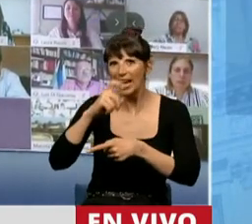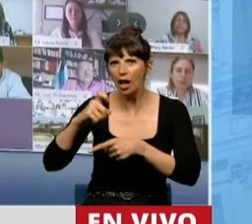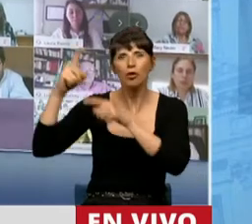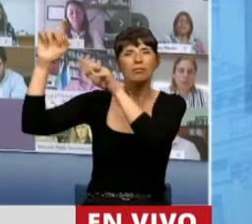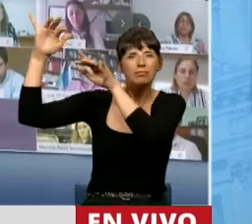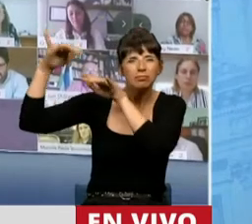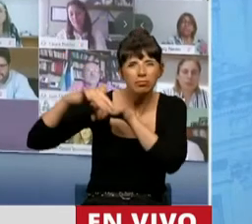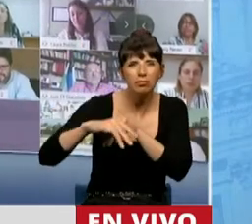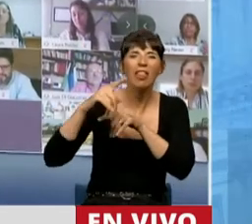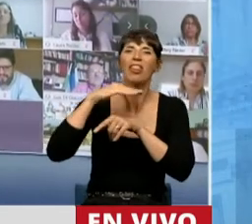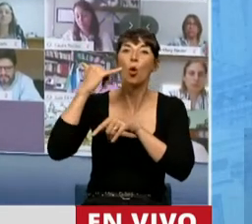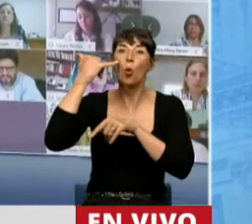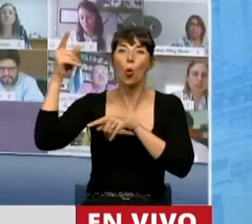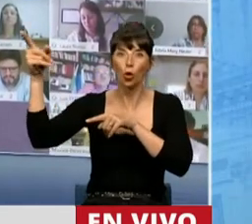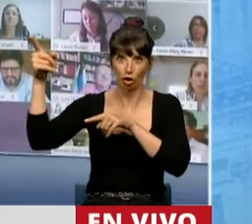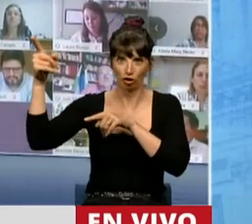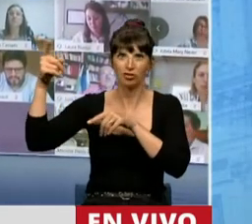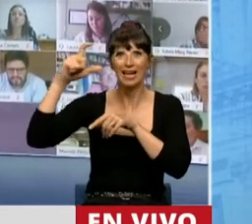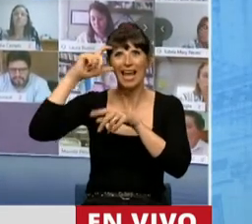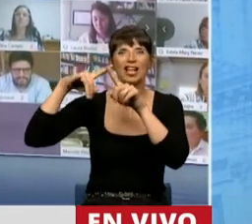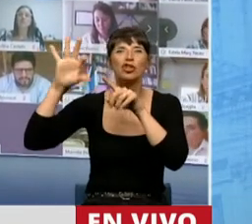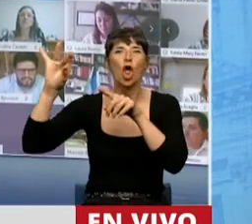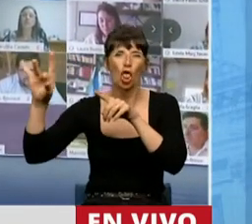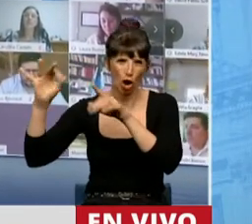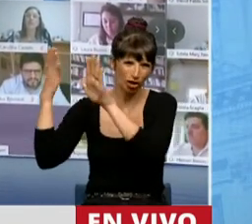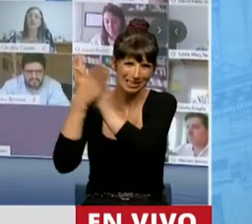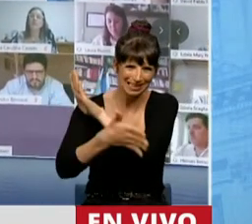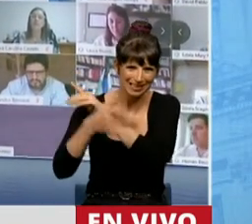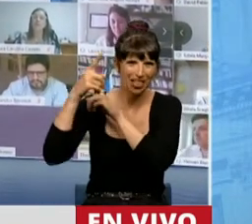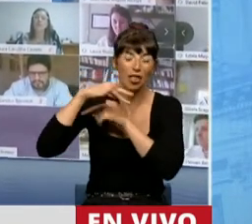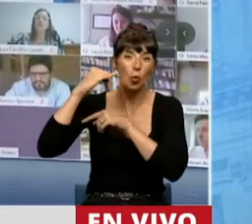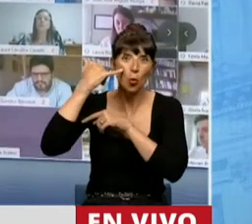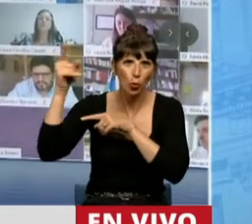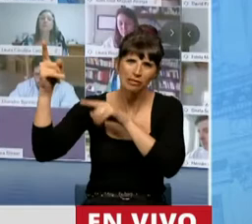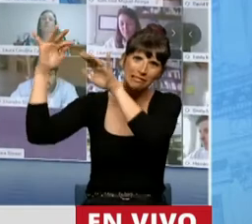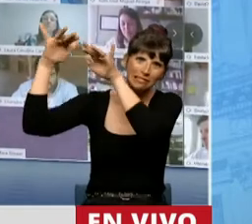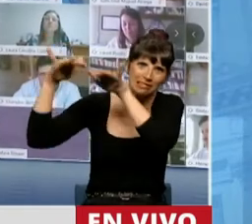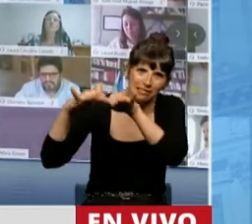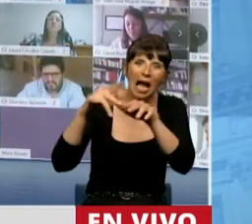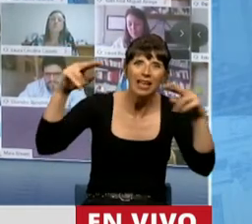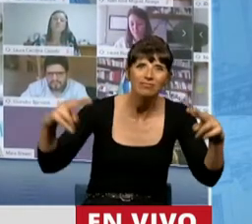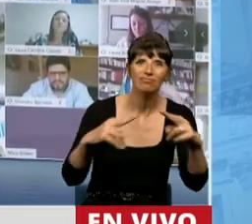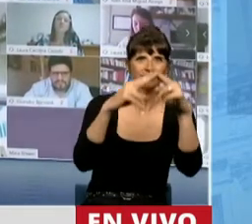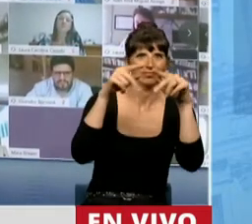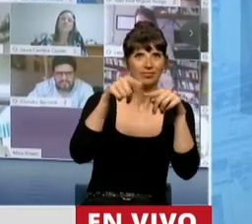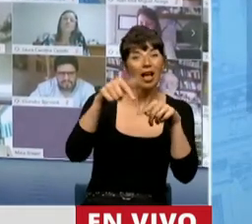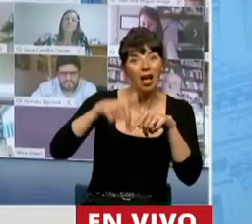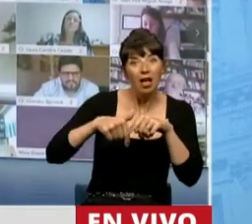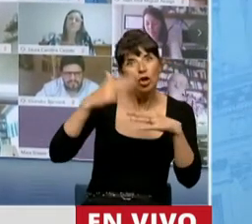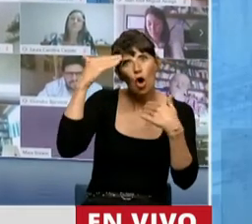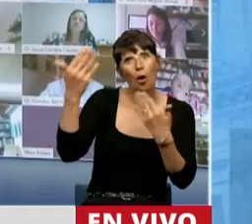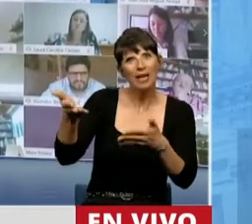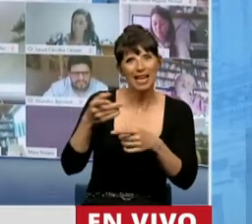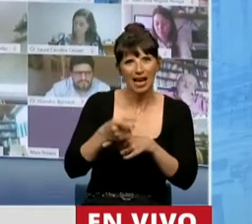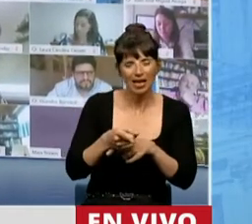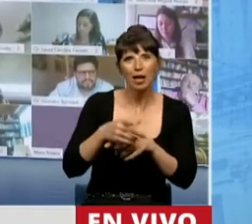jujeño. Y la verdad que es un homenaje al pueblo tucumano, a los pueblos de Chuquisaca,